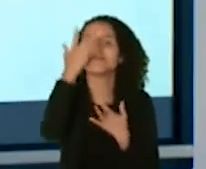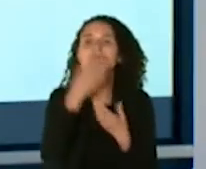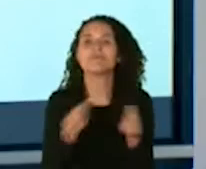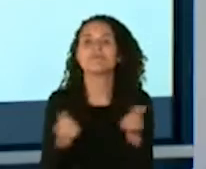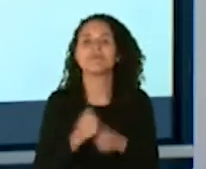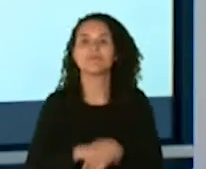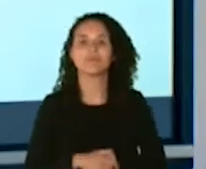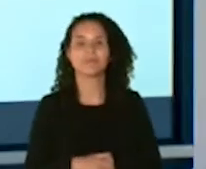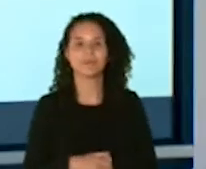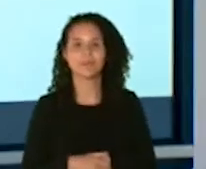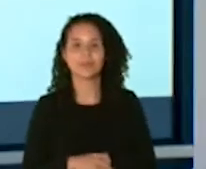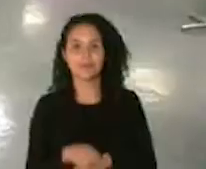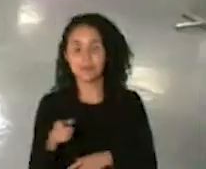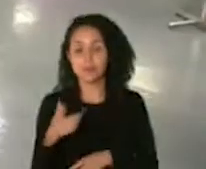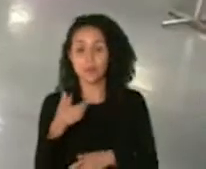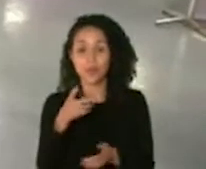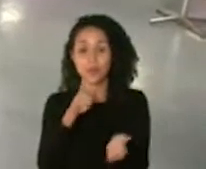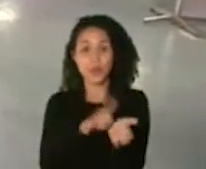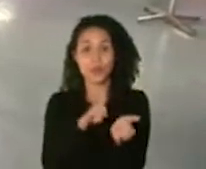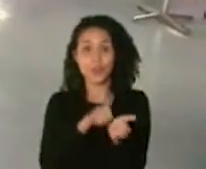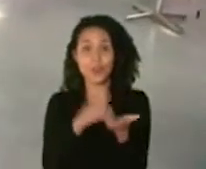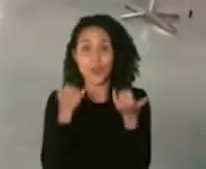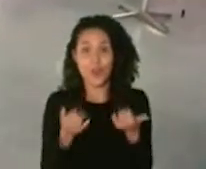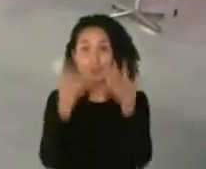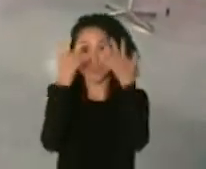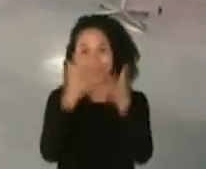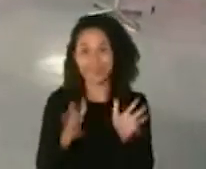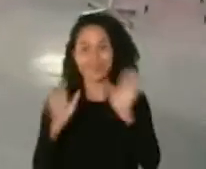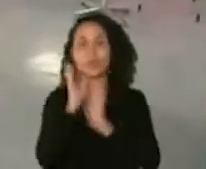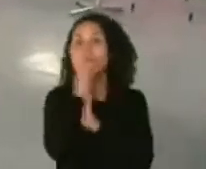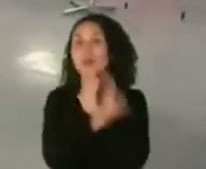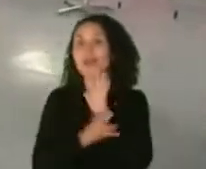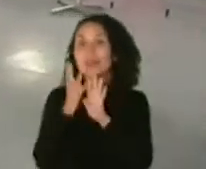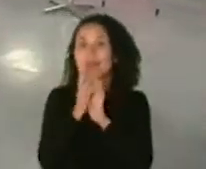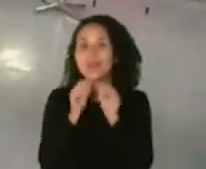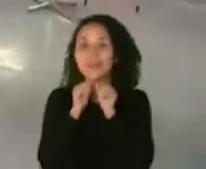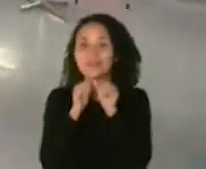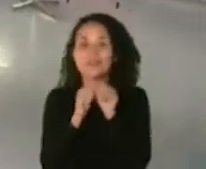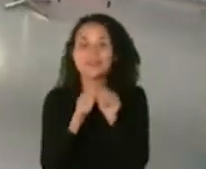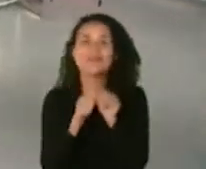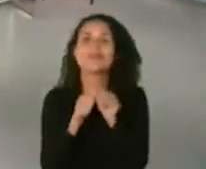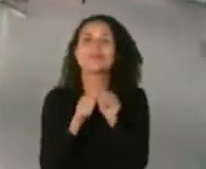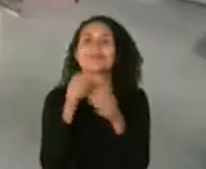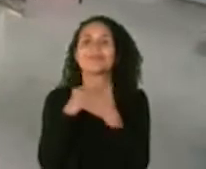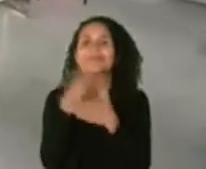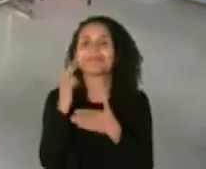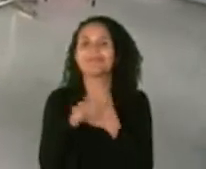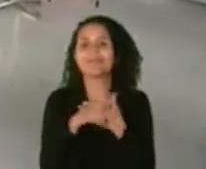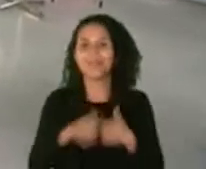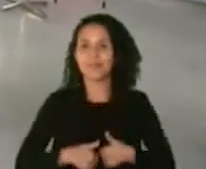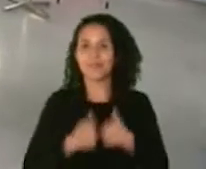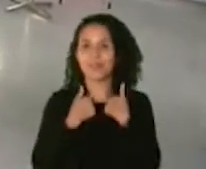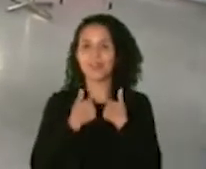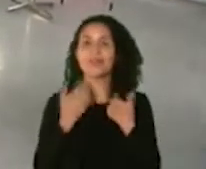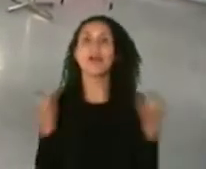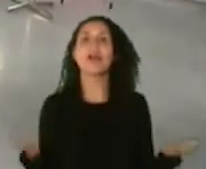es nuestro gran cierre del día de hoy llevamos cuatro horas transmitiendo en vivo aquí ha pasado